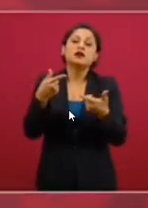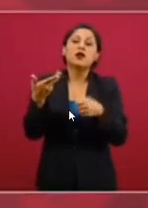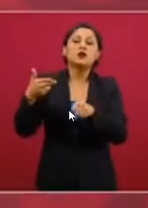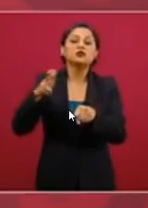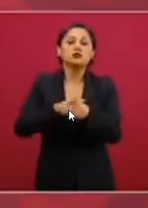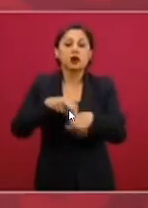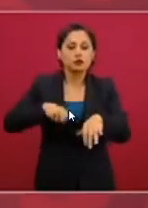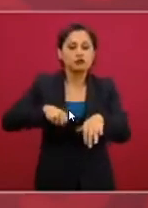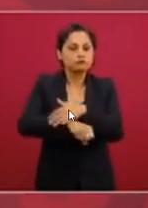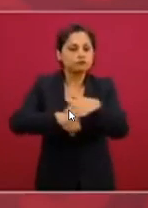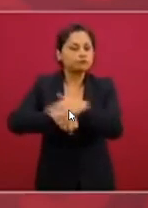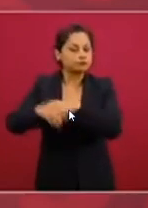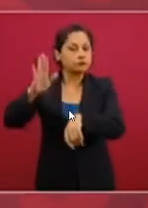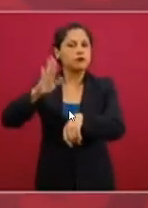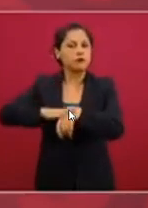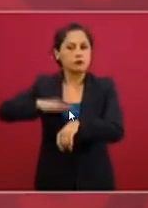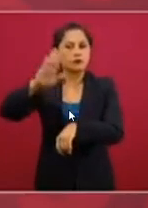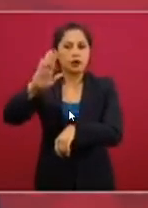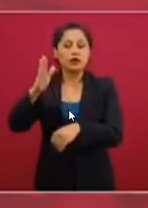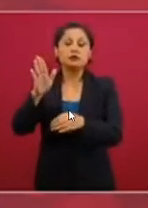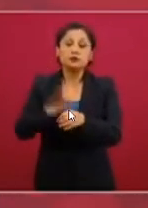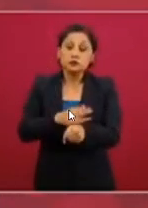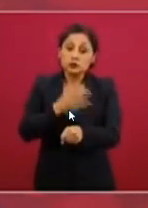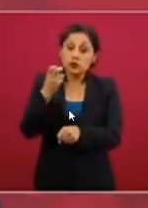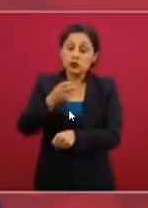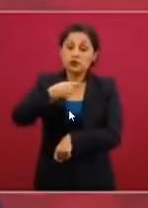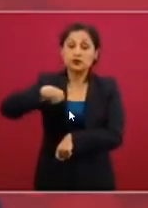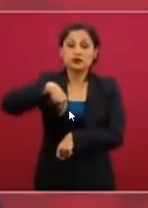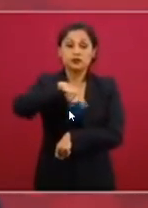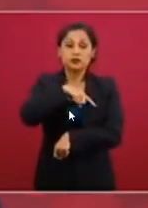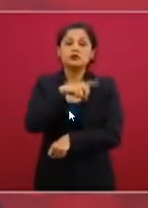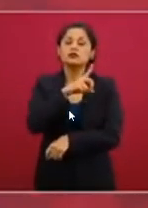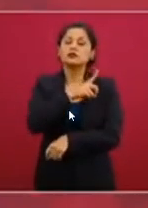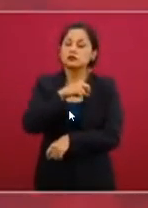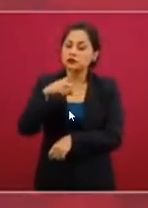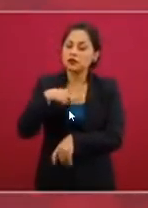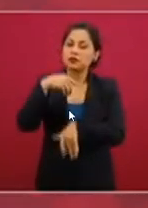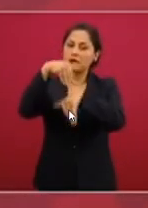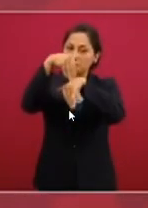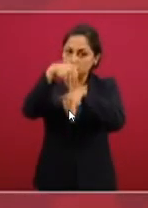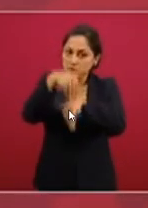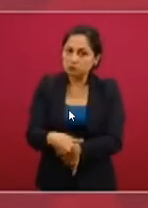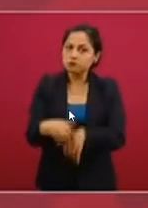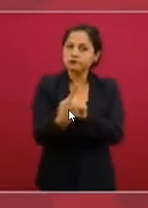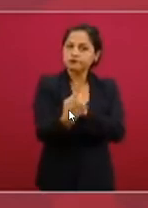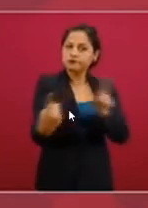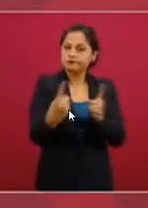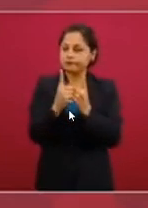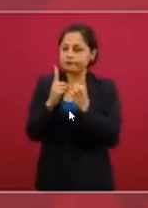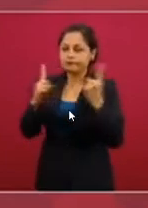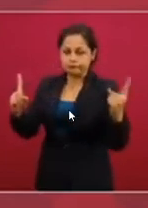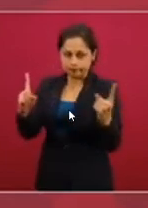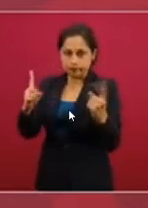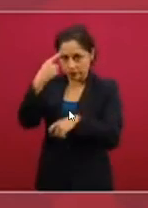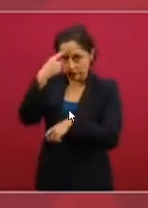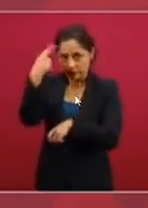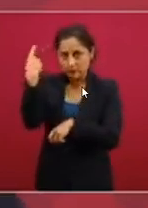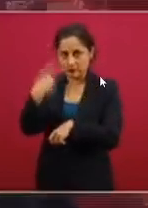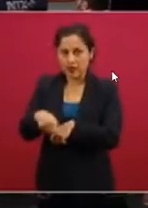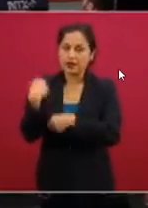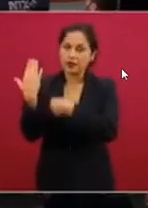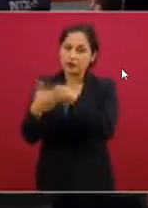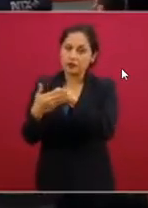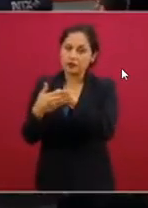debemos seguir manteniendo la Jornada Nacional de Sana Distancia para que estos sean los mínimos posibles. Gracias,